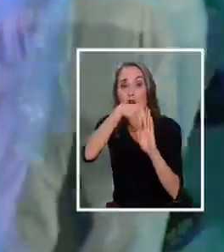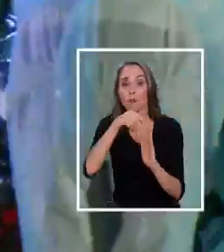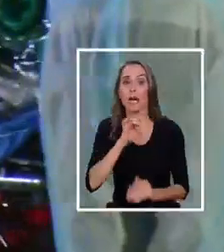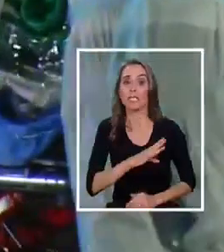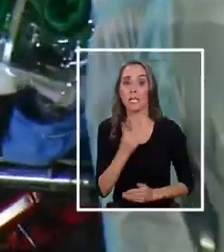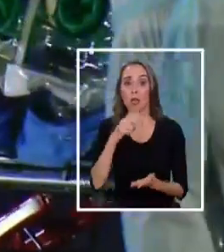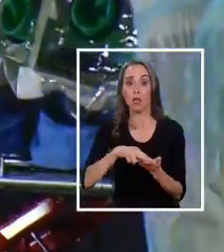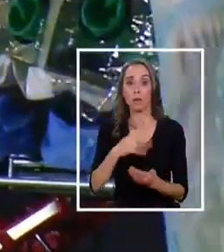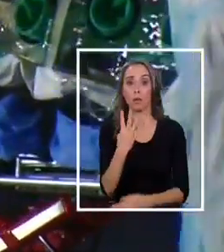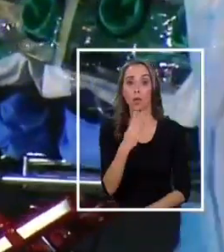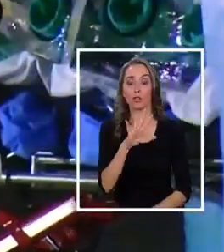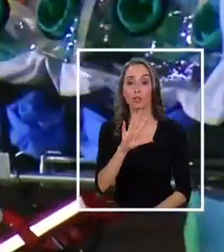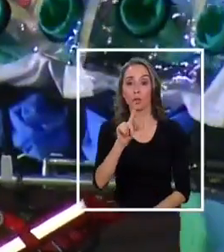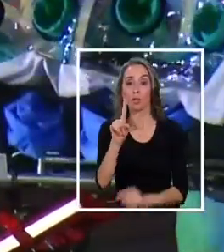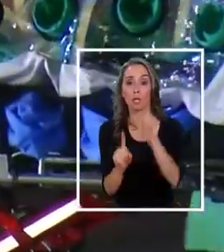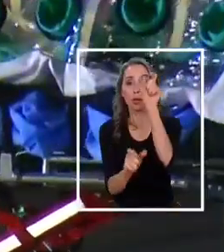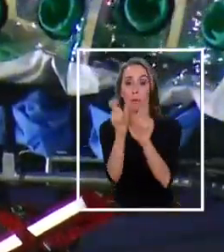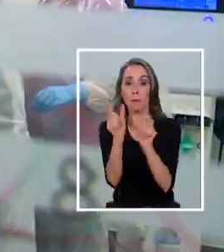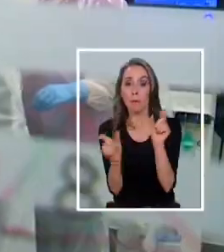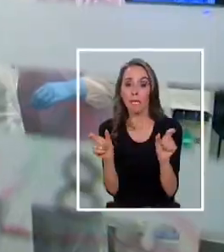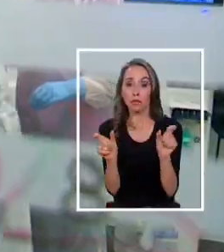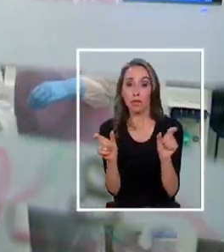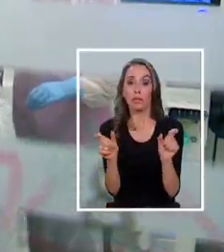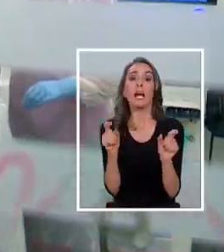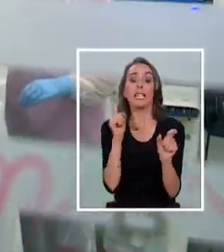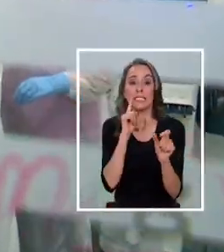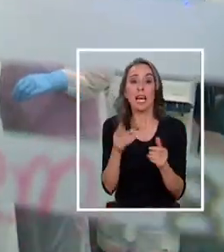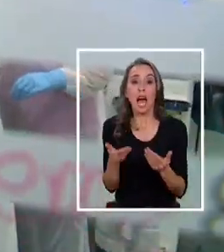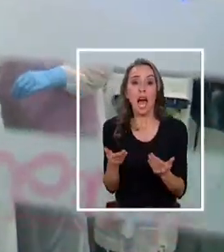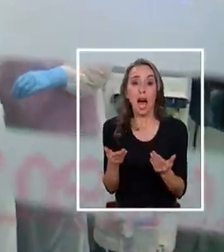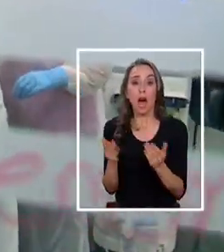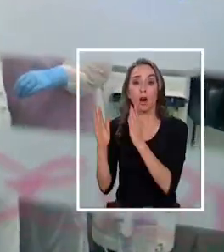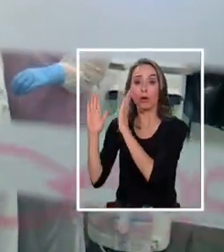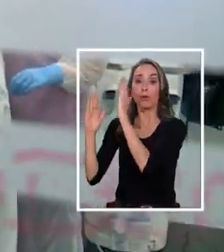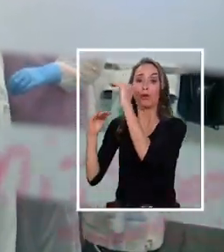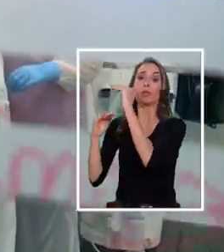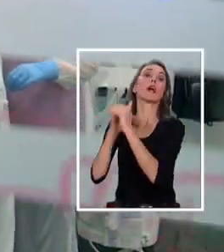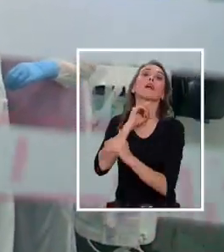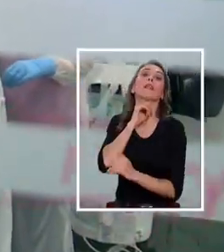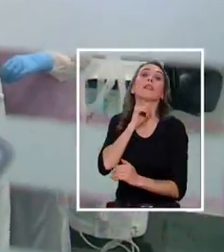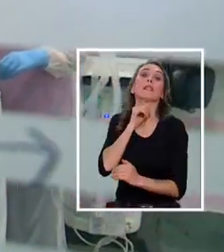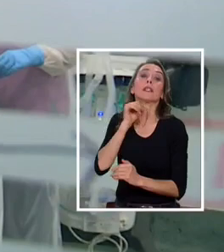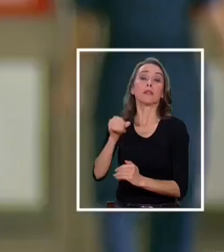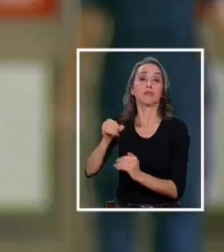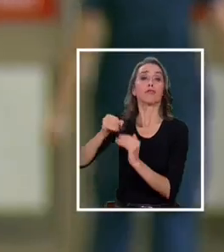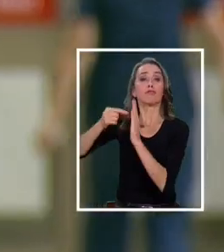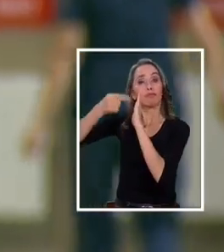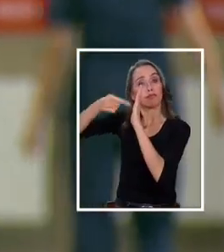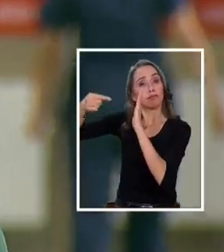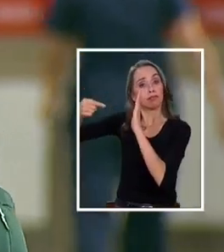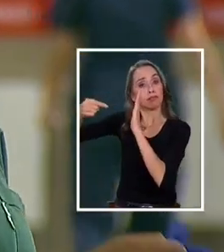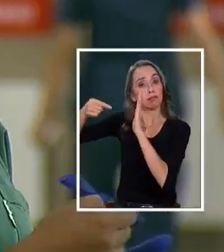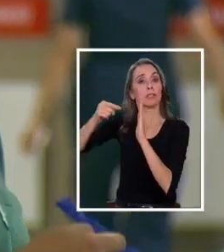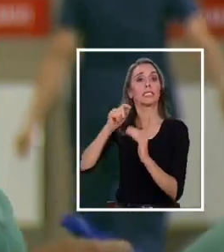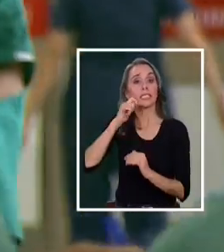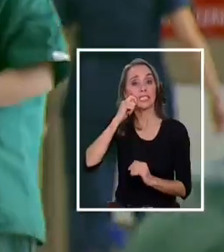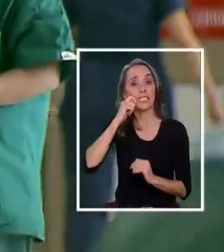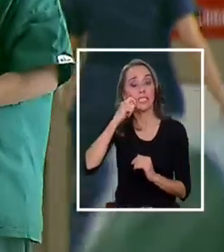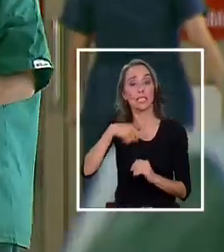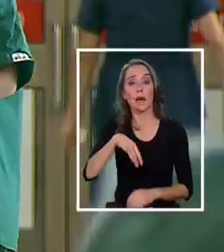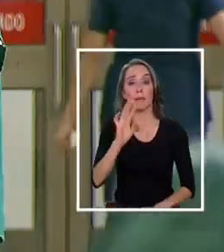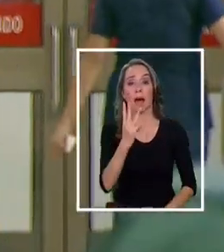2.451 personas se encuentran actualmente con ventilación mecánica, lo que representa un aumento